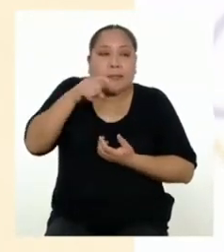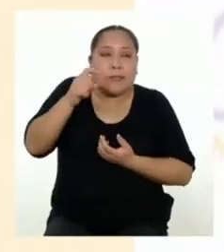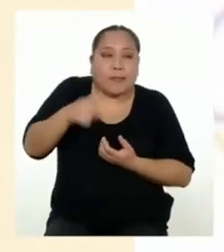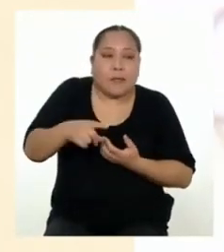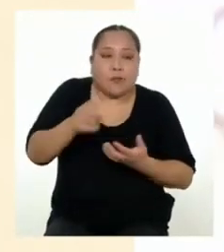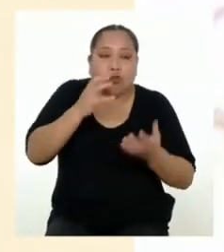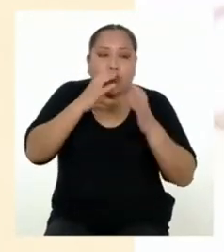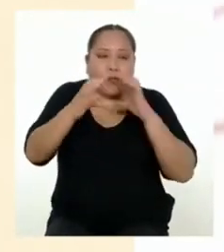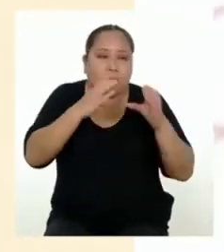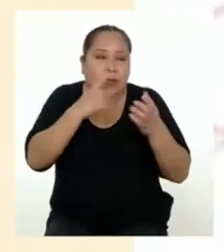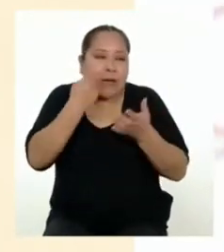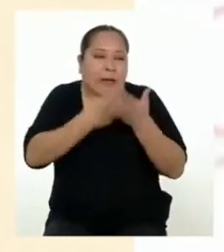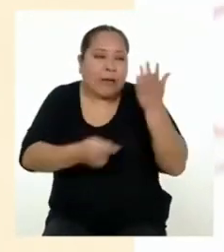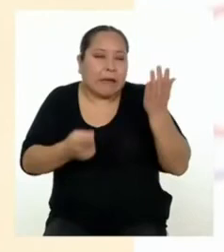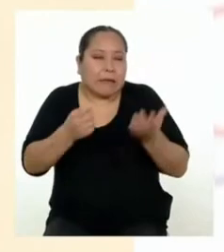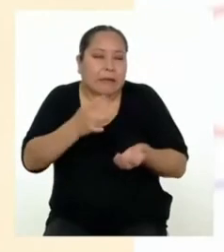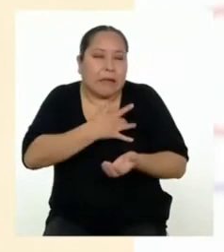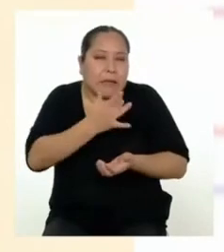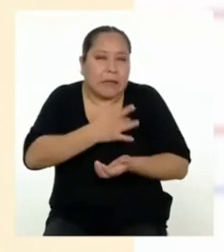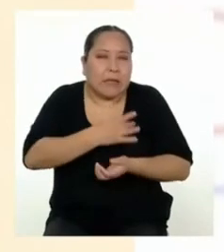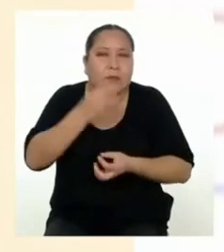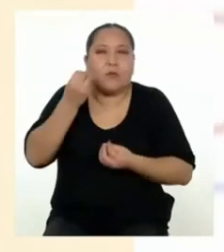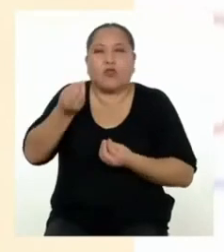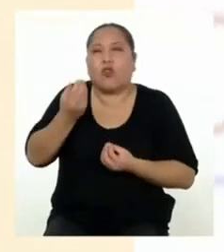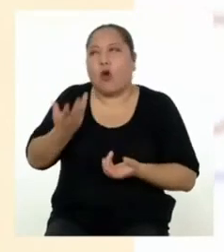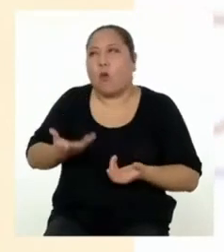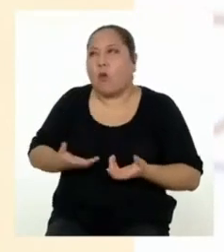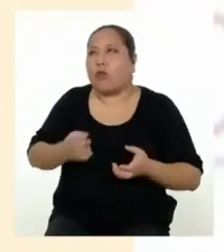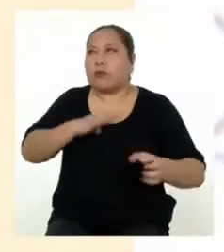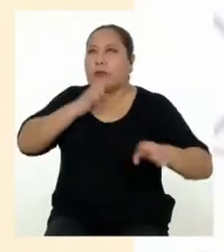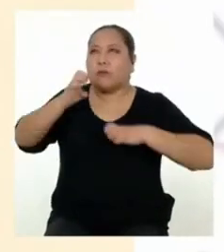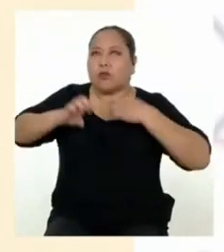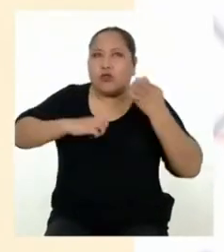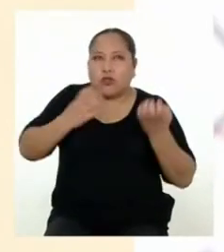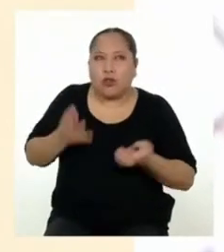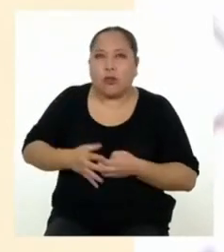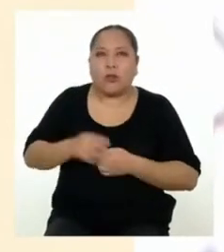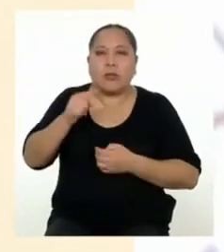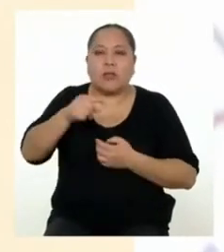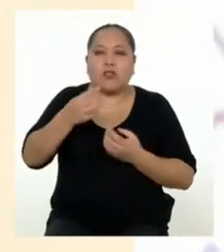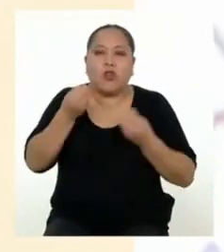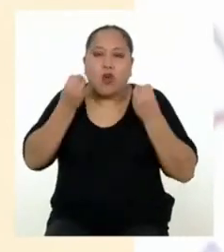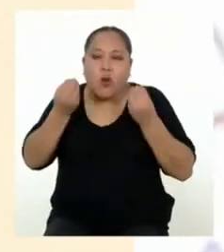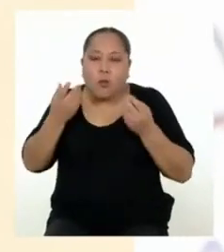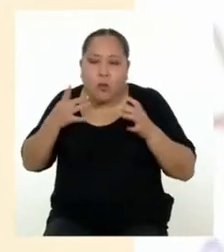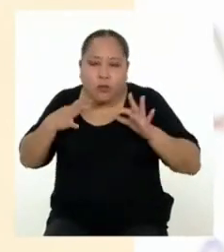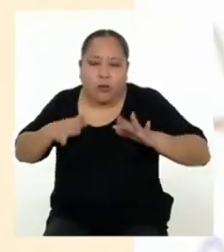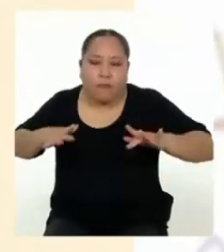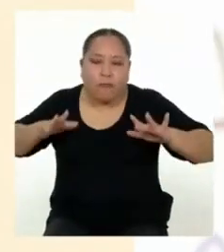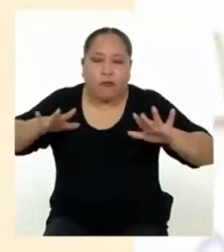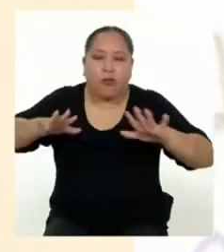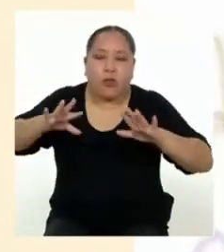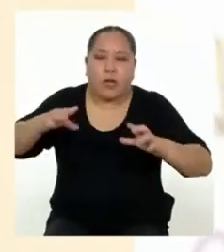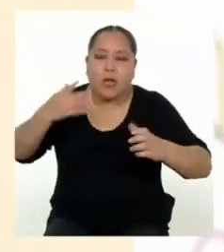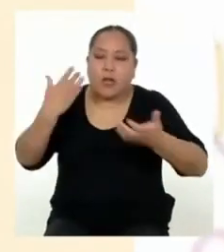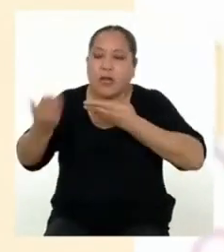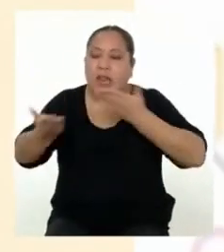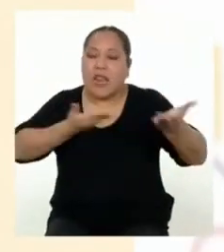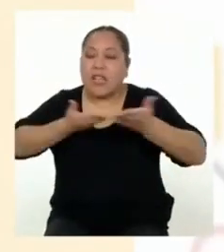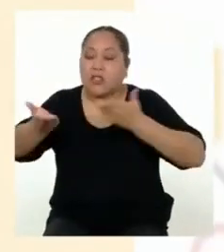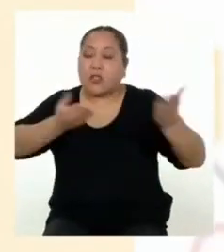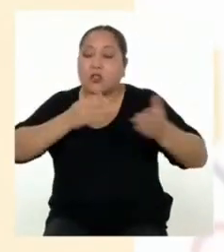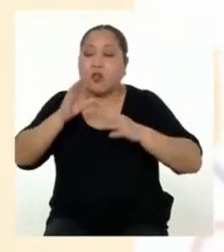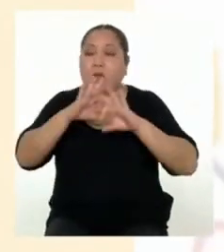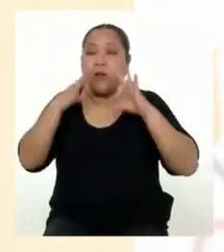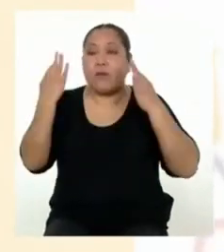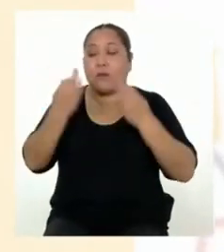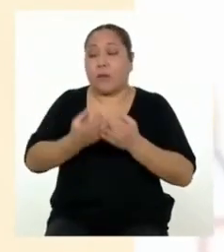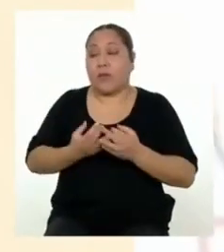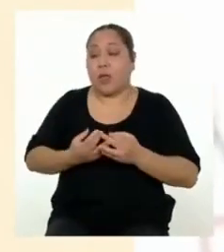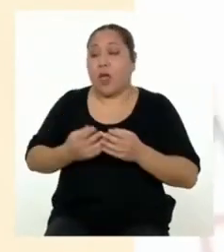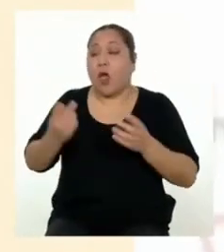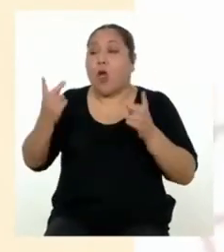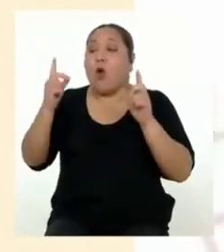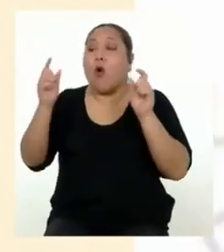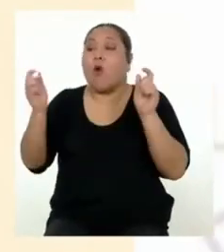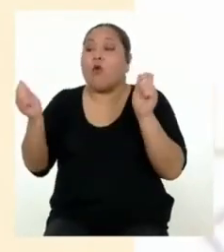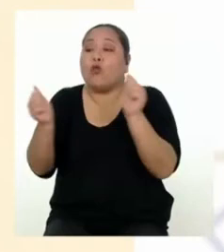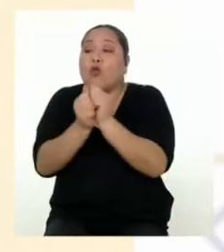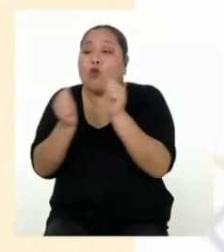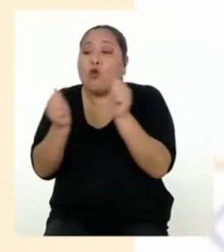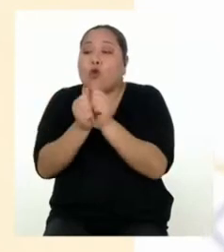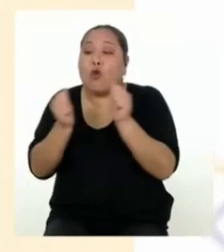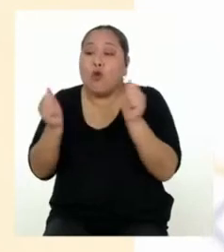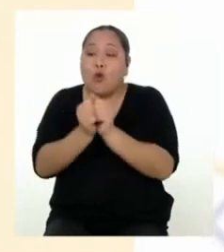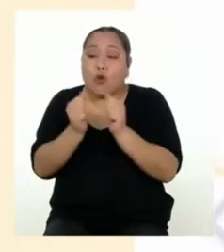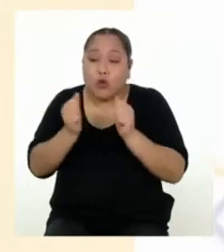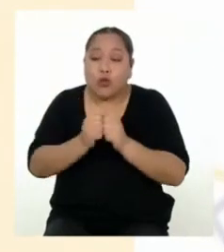emociones estamos sintiendo y cómo esto influye en la relación con nuestra familia. Podemos crear juntos una dinámica en casa